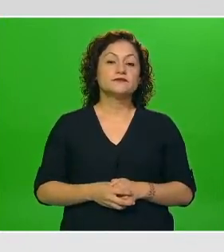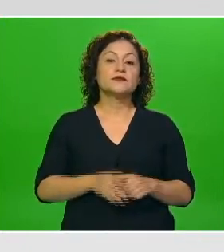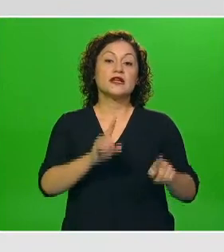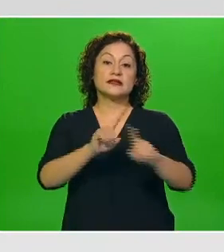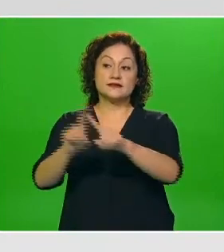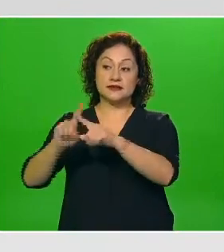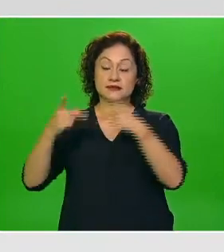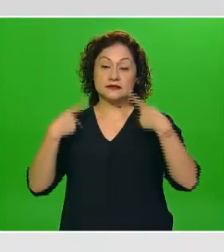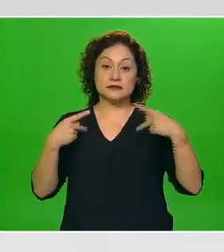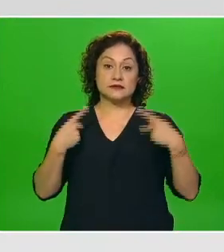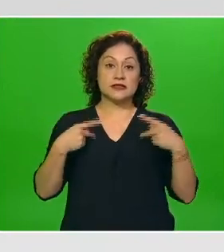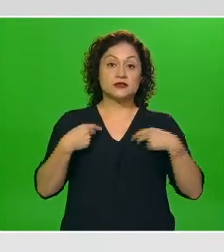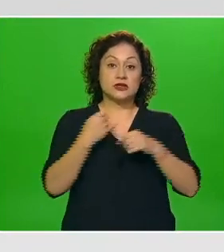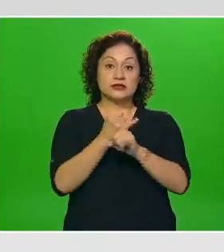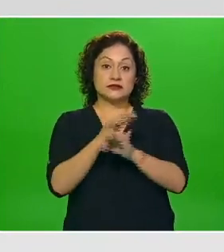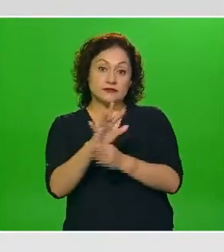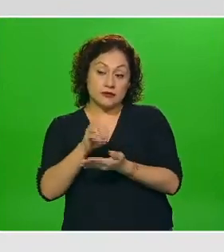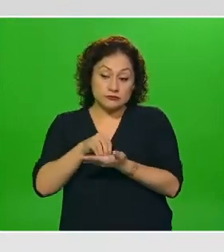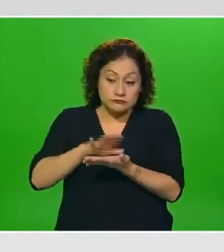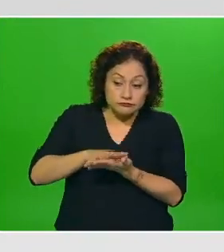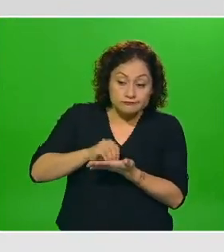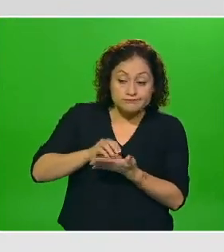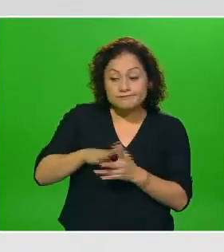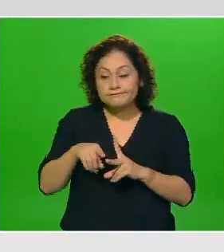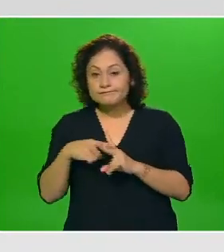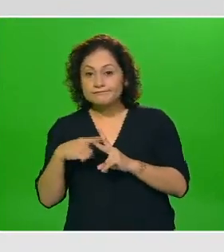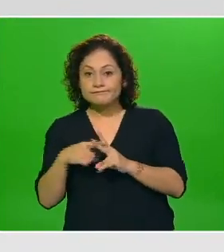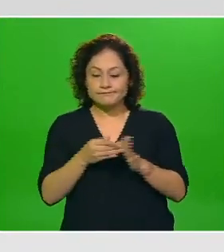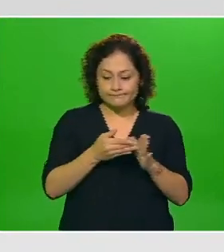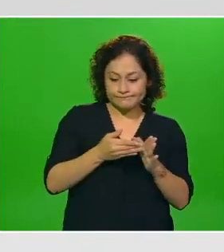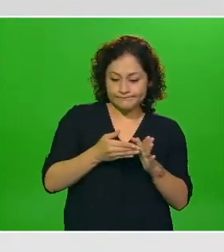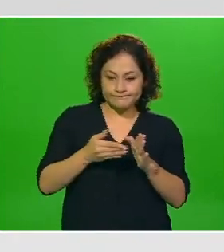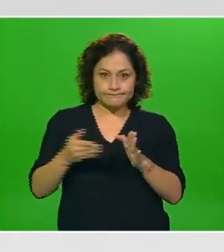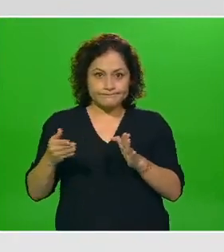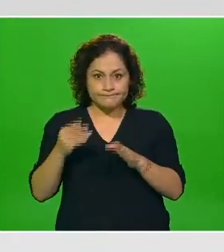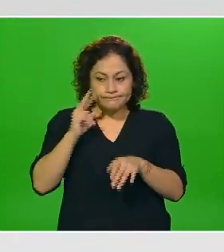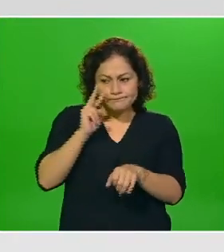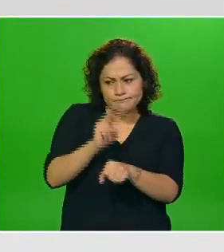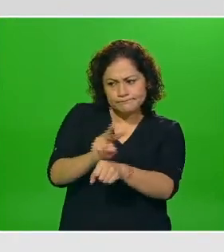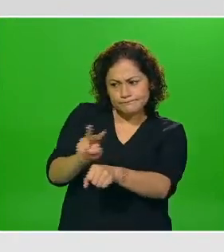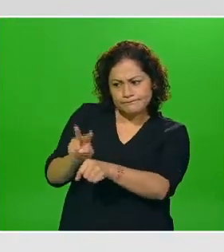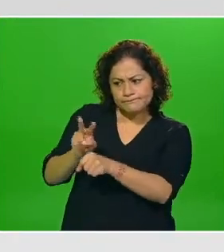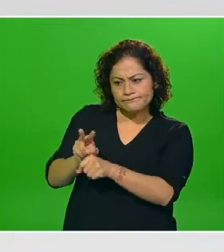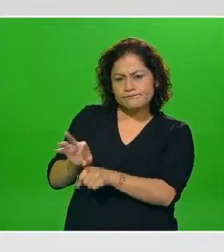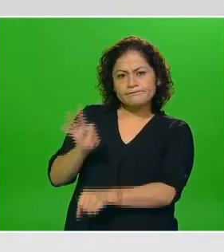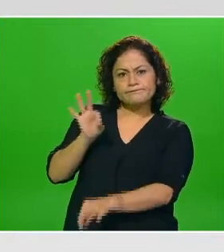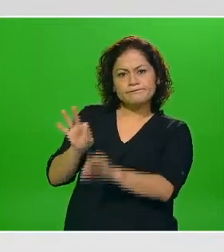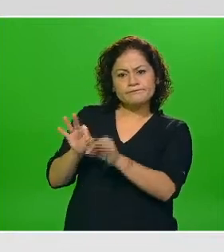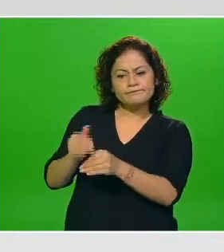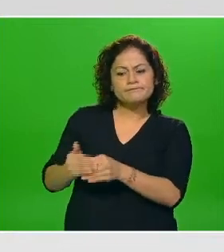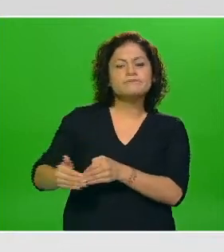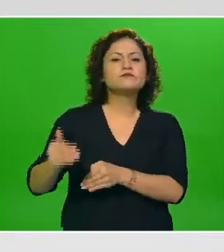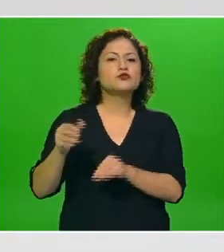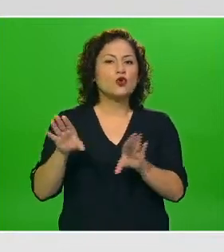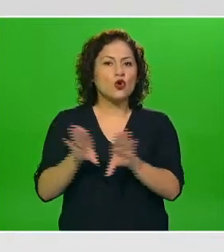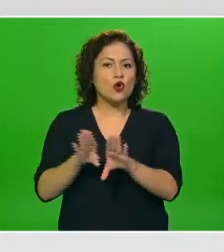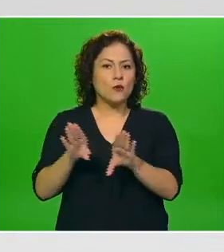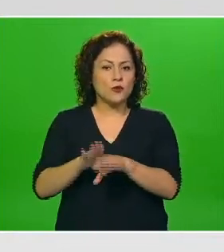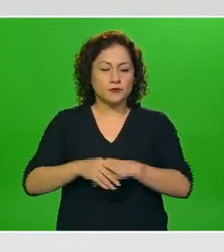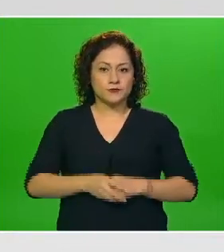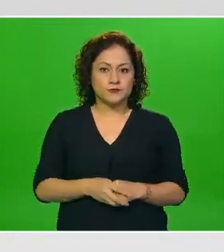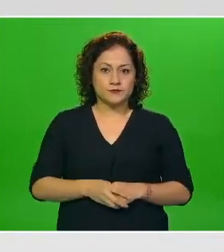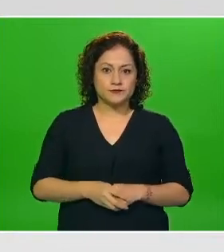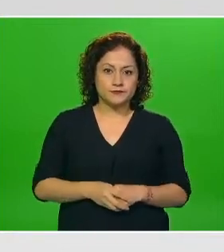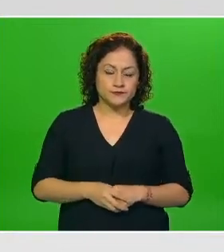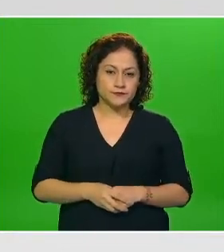ir de acuerdo a una temporalidad y poder identificando las las situaciones si vemos la